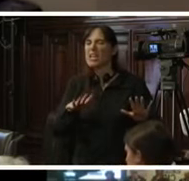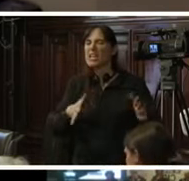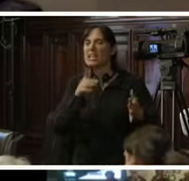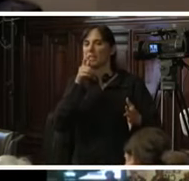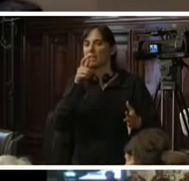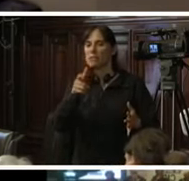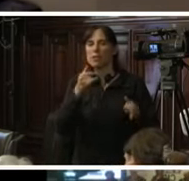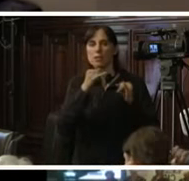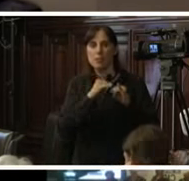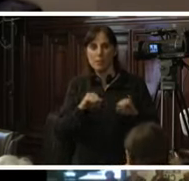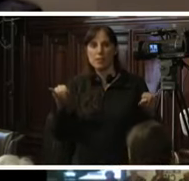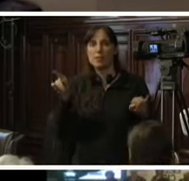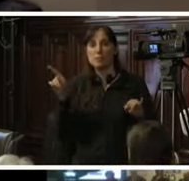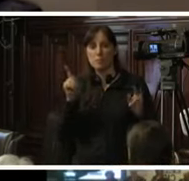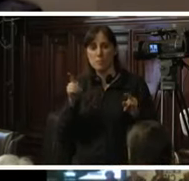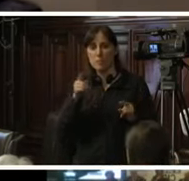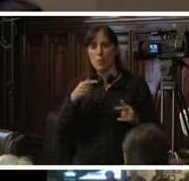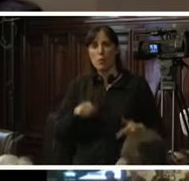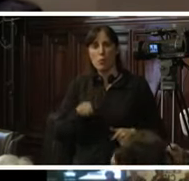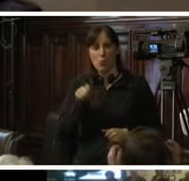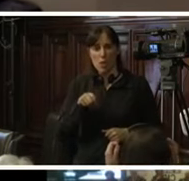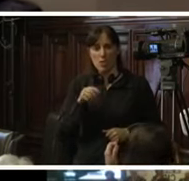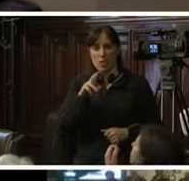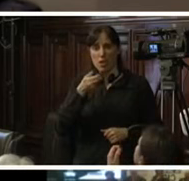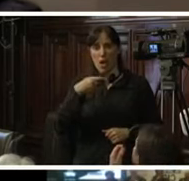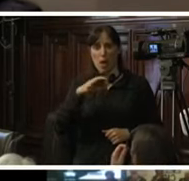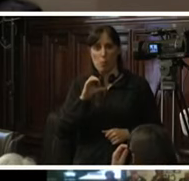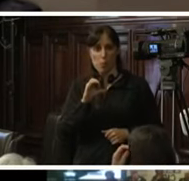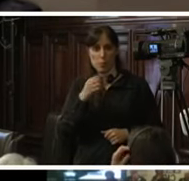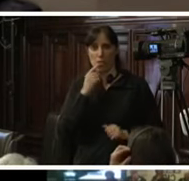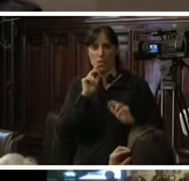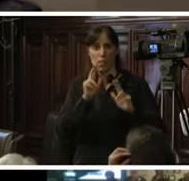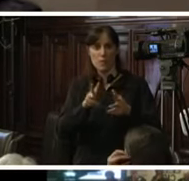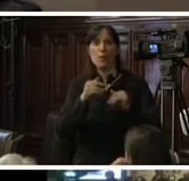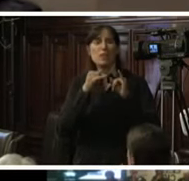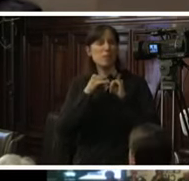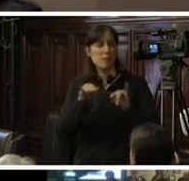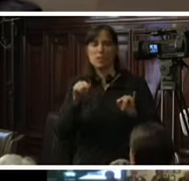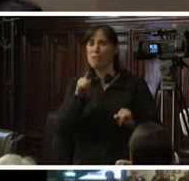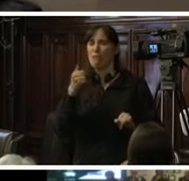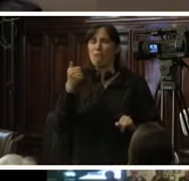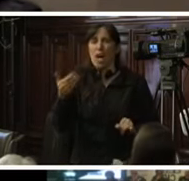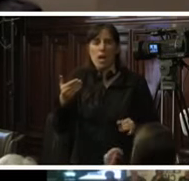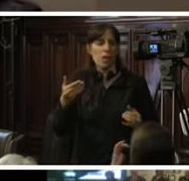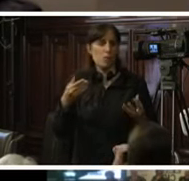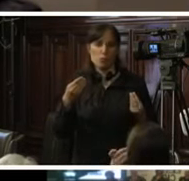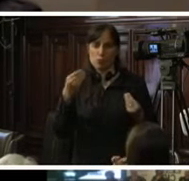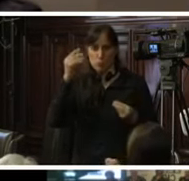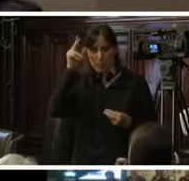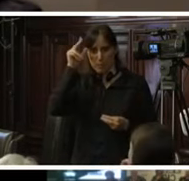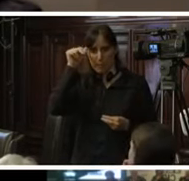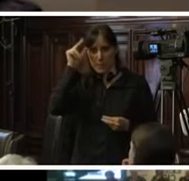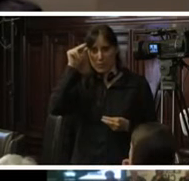bien dijo el magistrado Ramos en el Perú la independencia judicial es un bien muy preciado pero